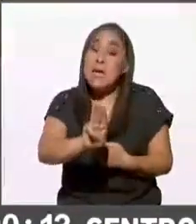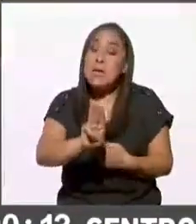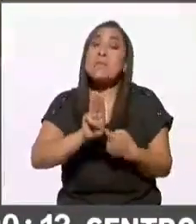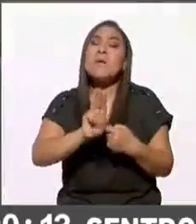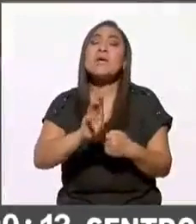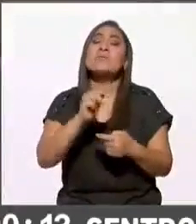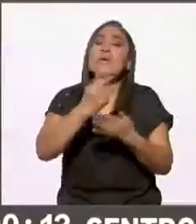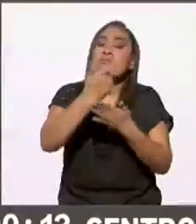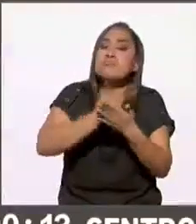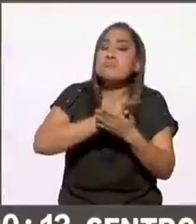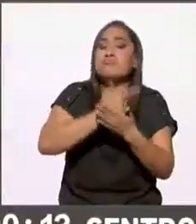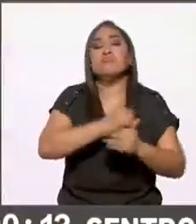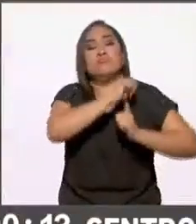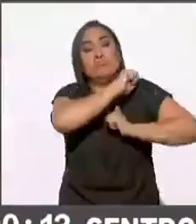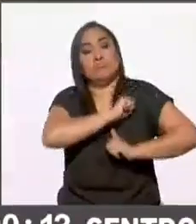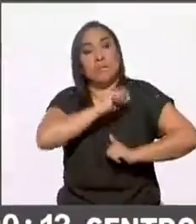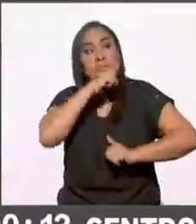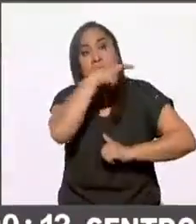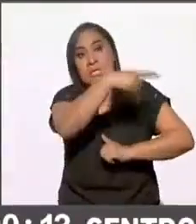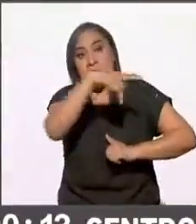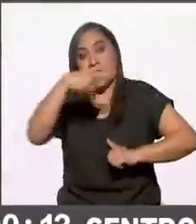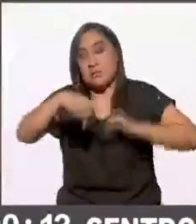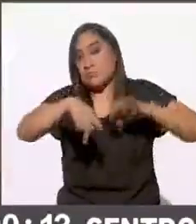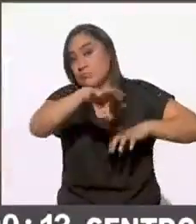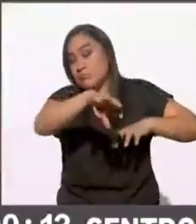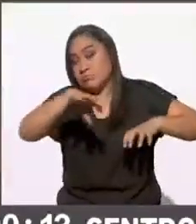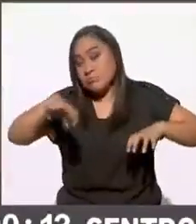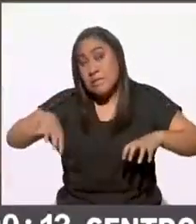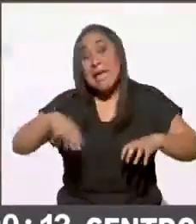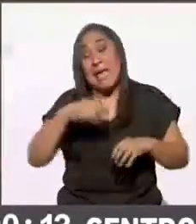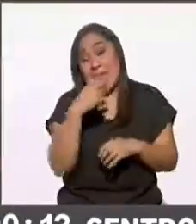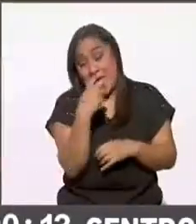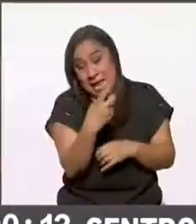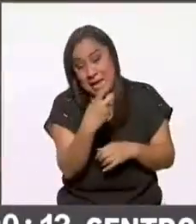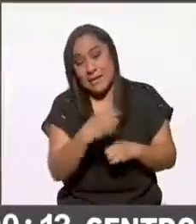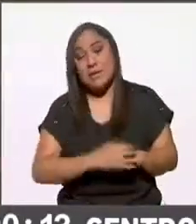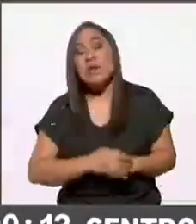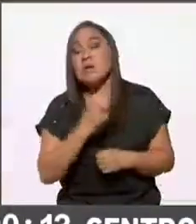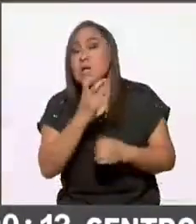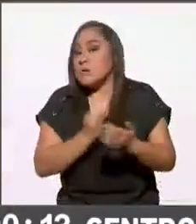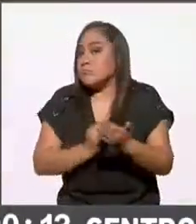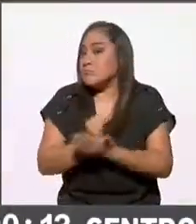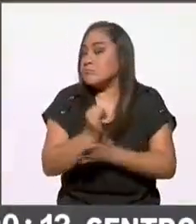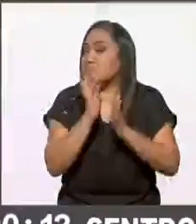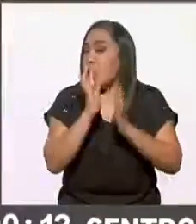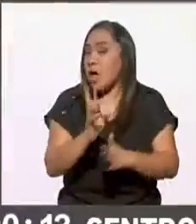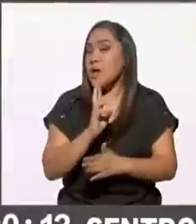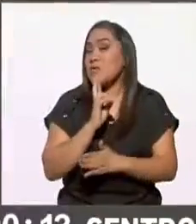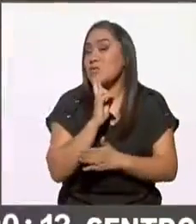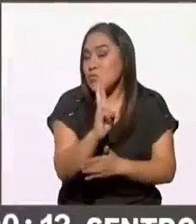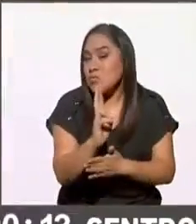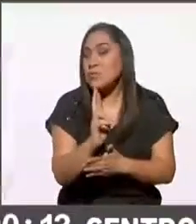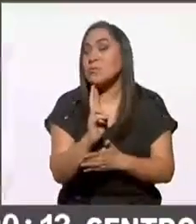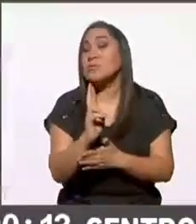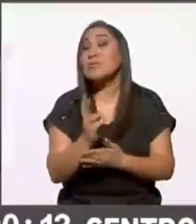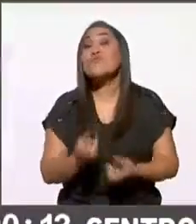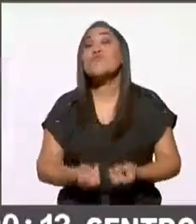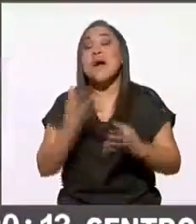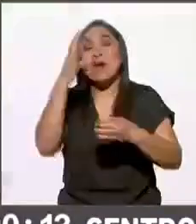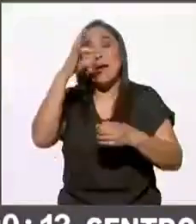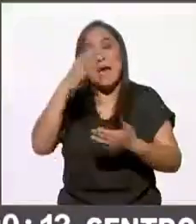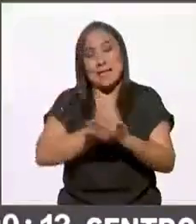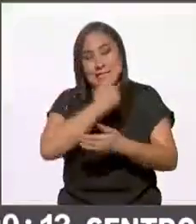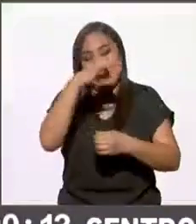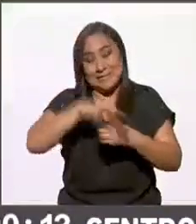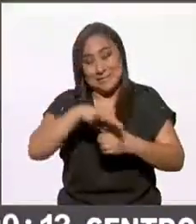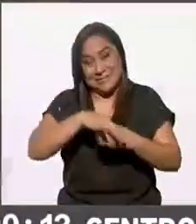conteos distritales y allí será el resultado final de esta elección el día de hoy